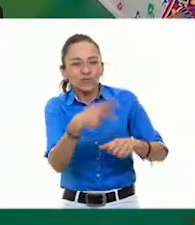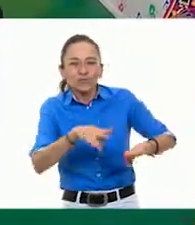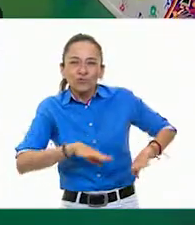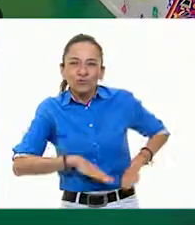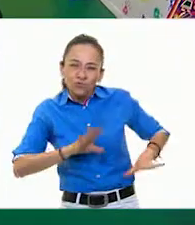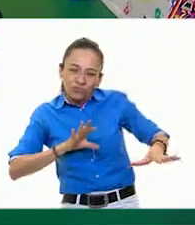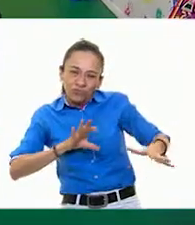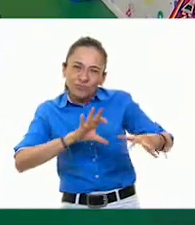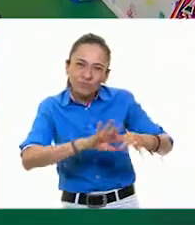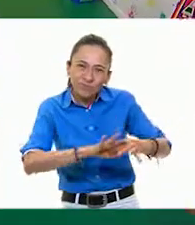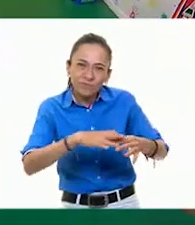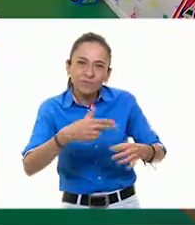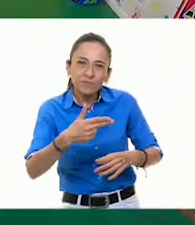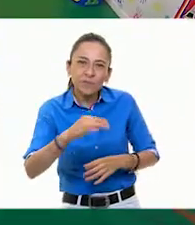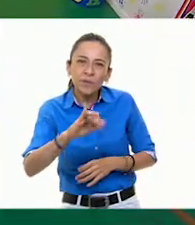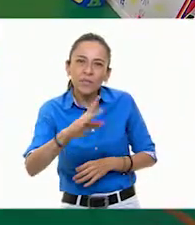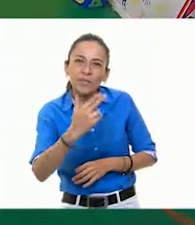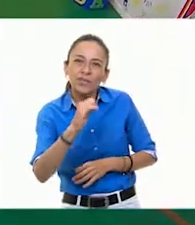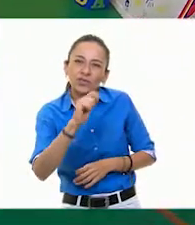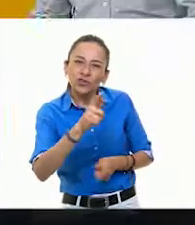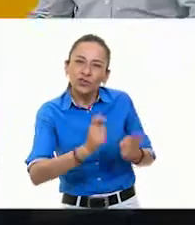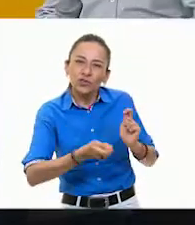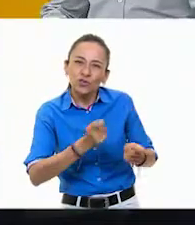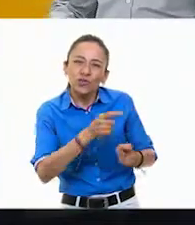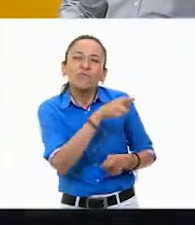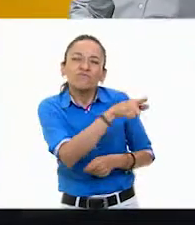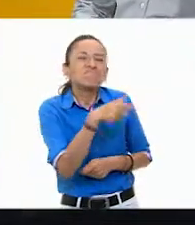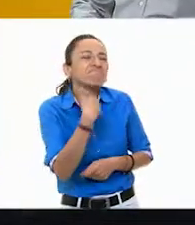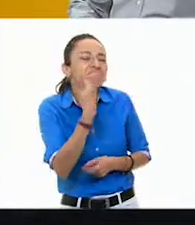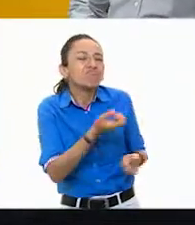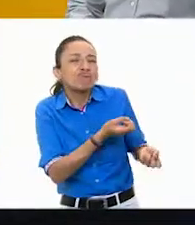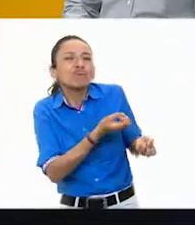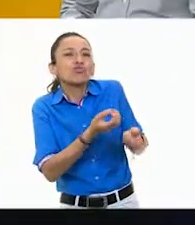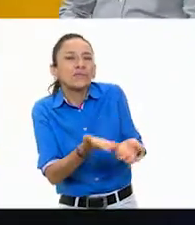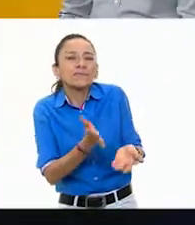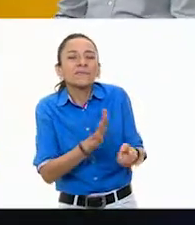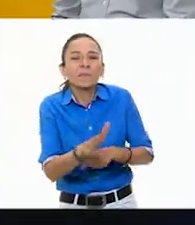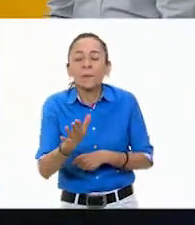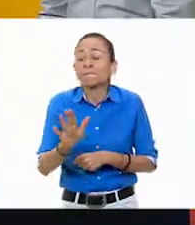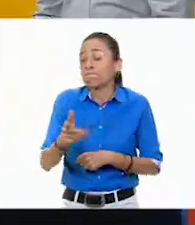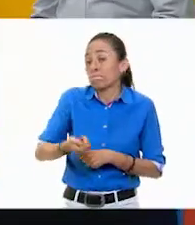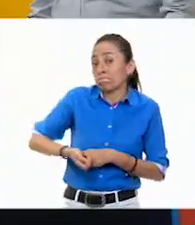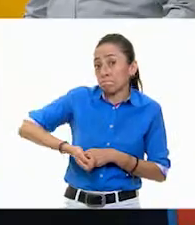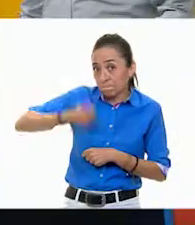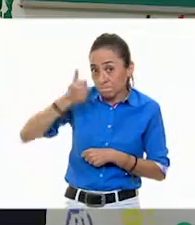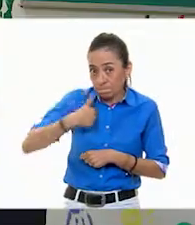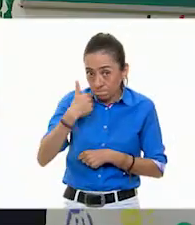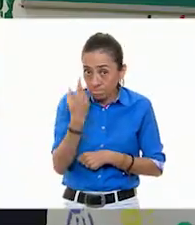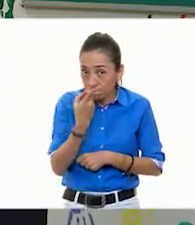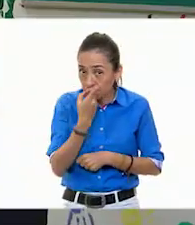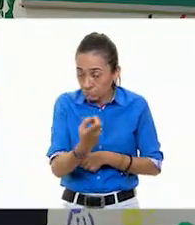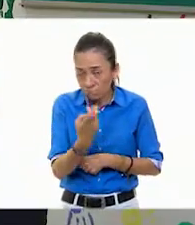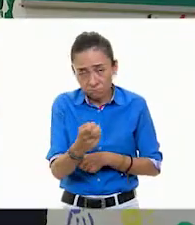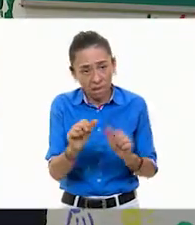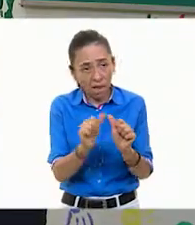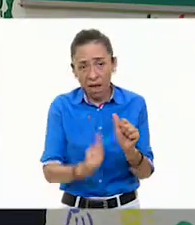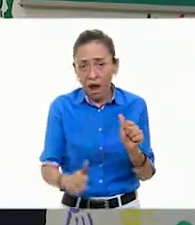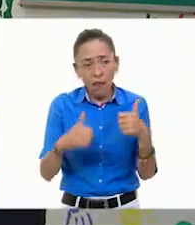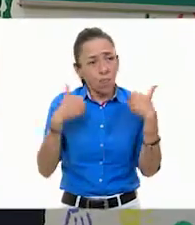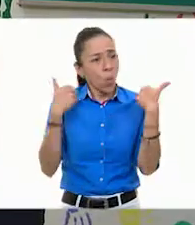¿usted qué nos puede aportar un poco? Pues antes que nada es un arte bastante elegante,